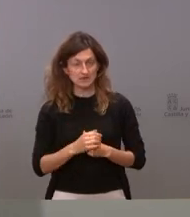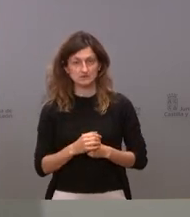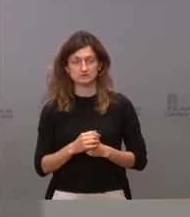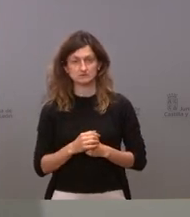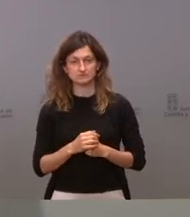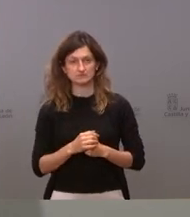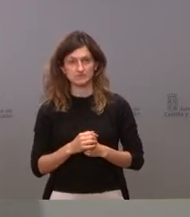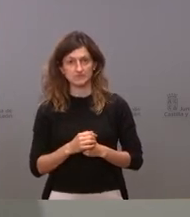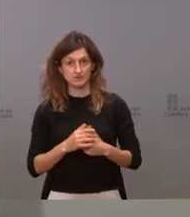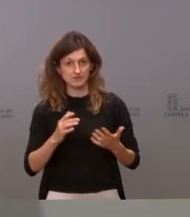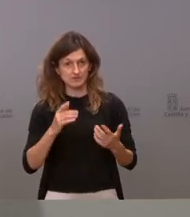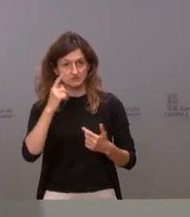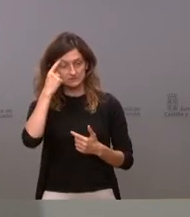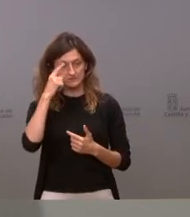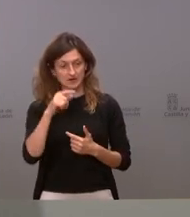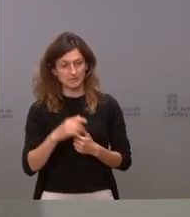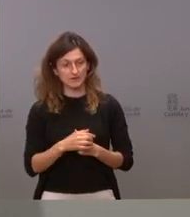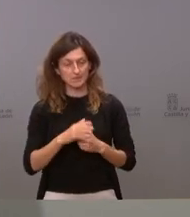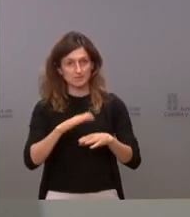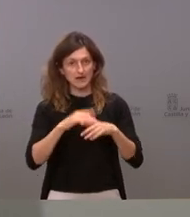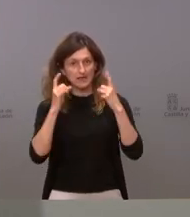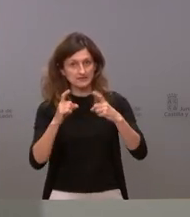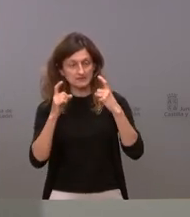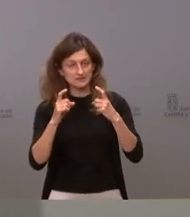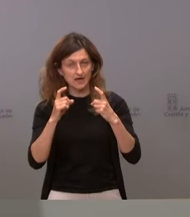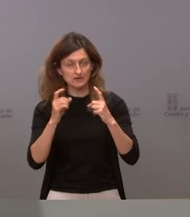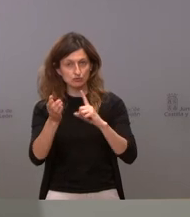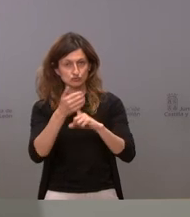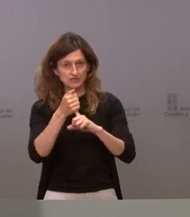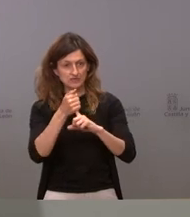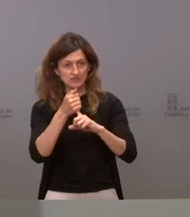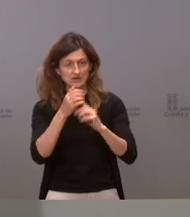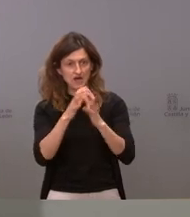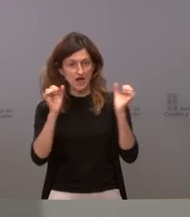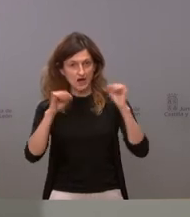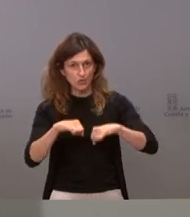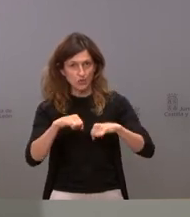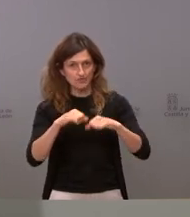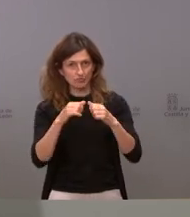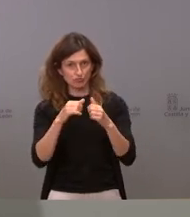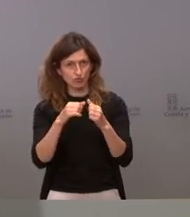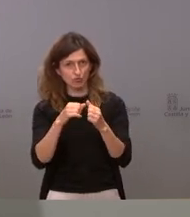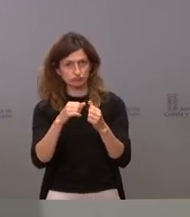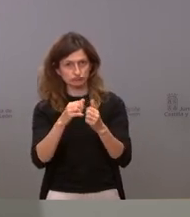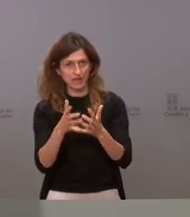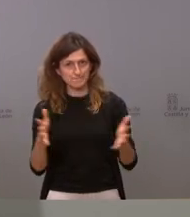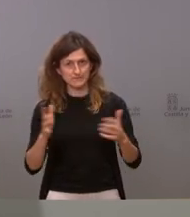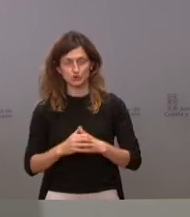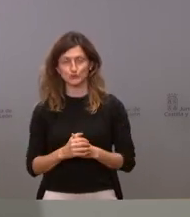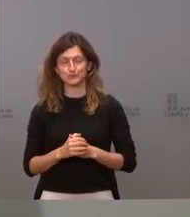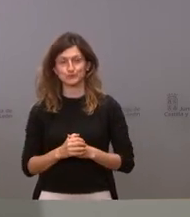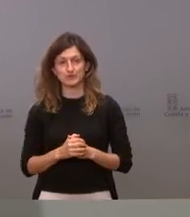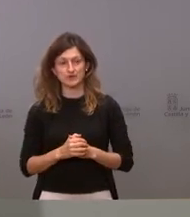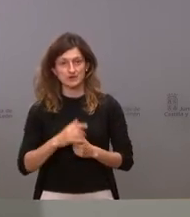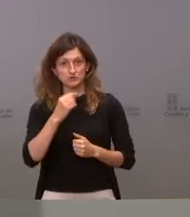todas las diputaciones para poder llegar a un acuerdo lo más amplio posible por tanto lo